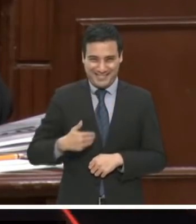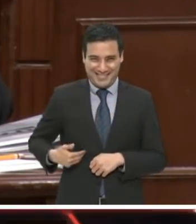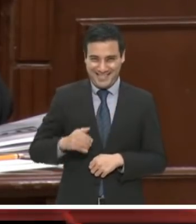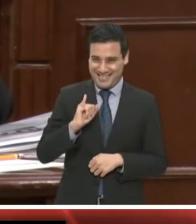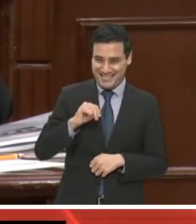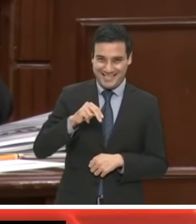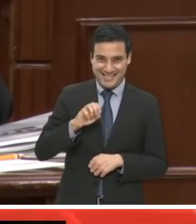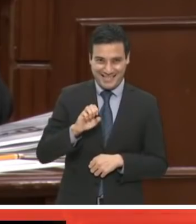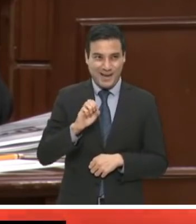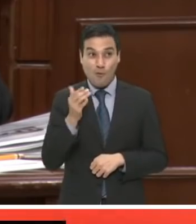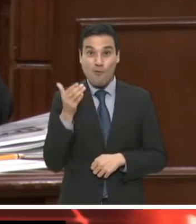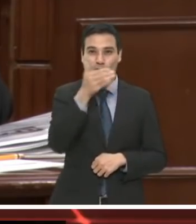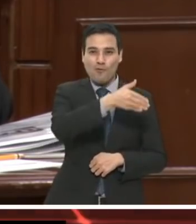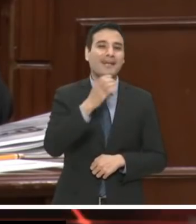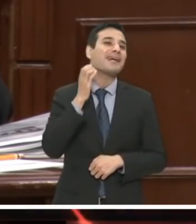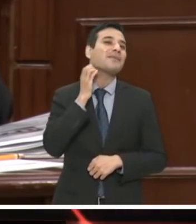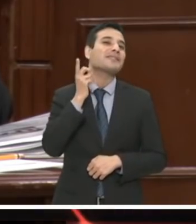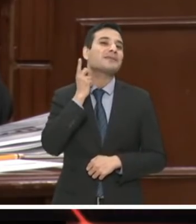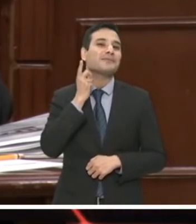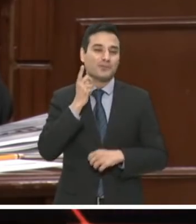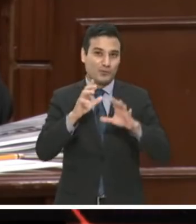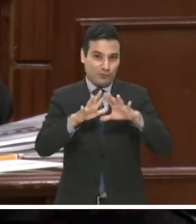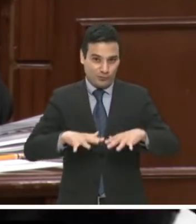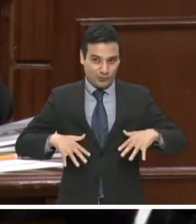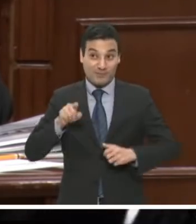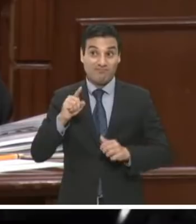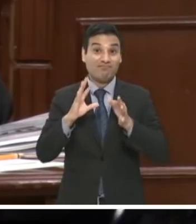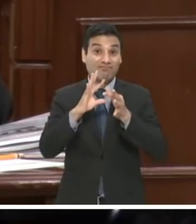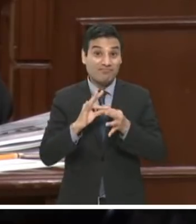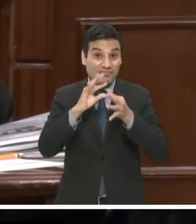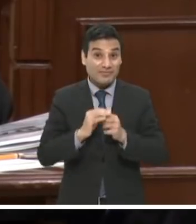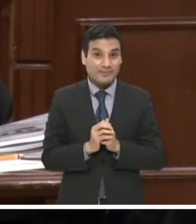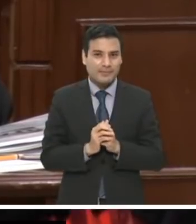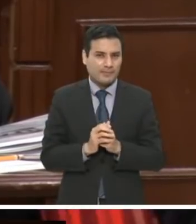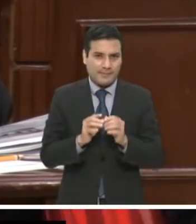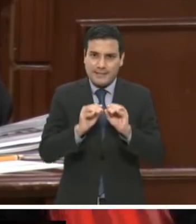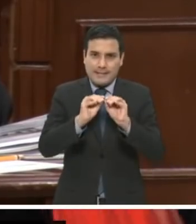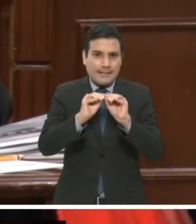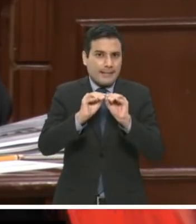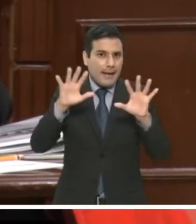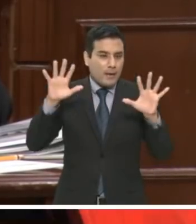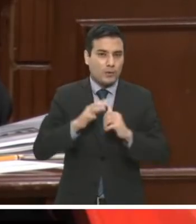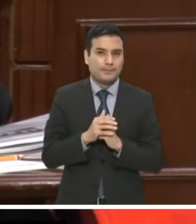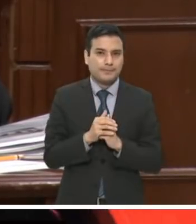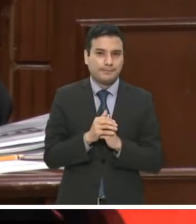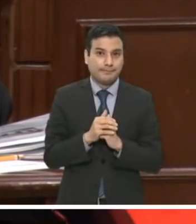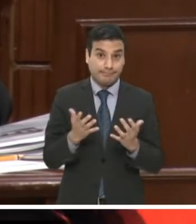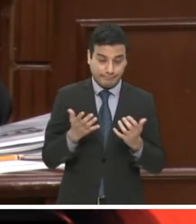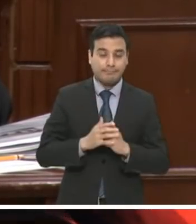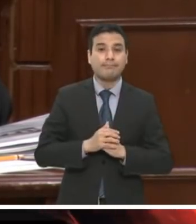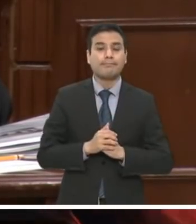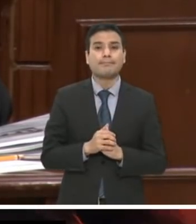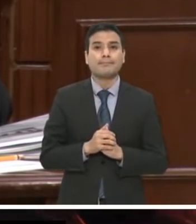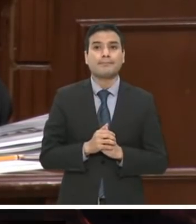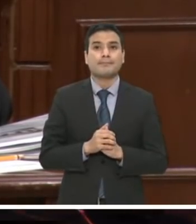Nacional Electoral ante la Cámara de Diputados, en donde quedó claro que en base a la información oficial, se